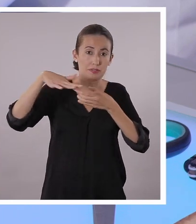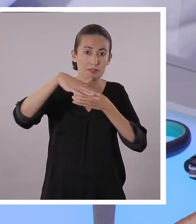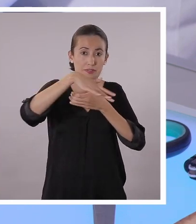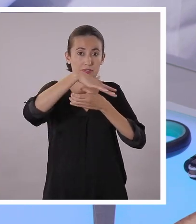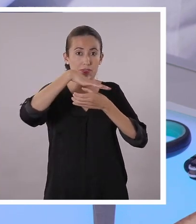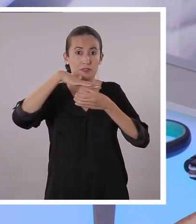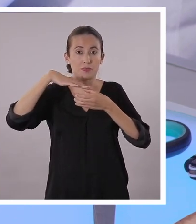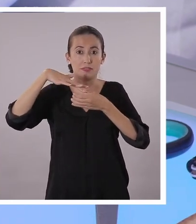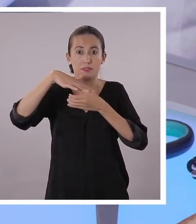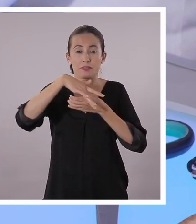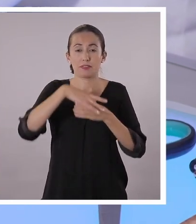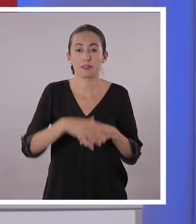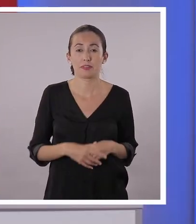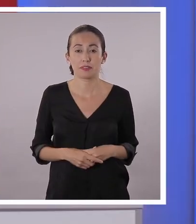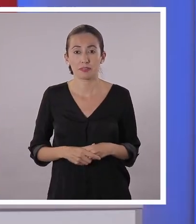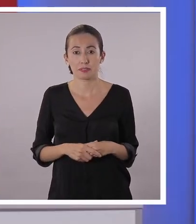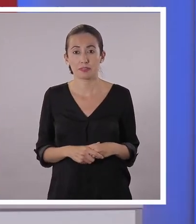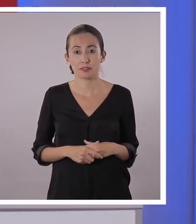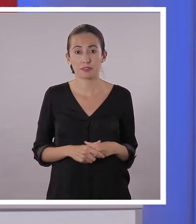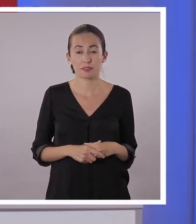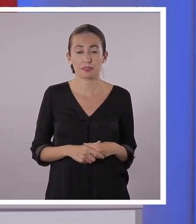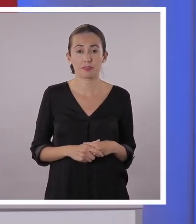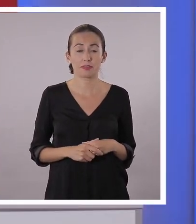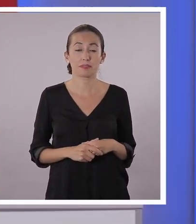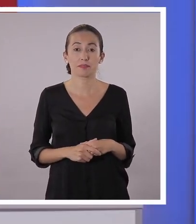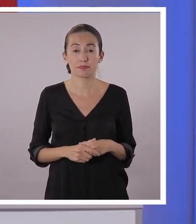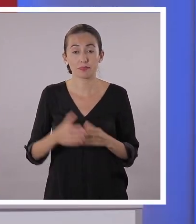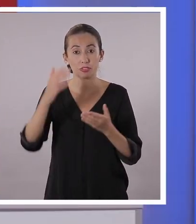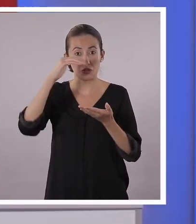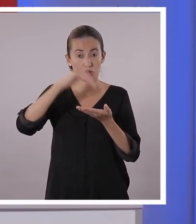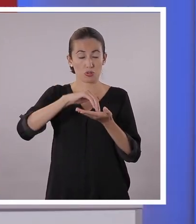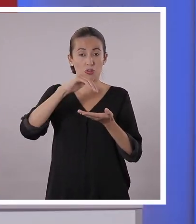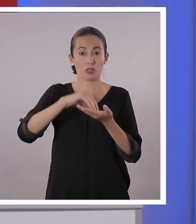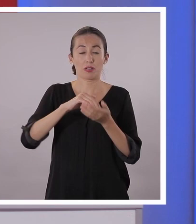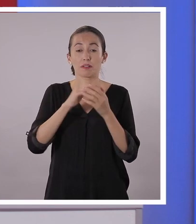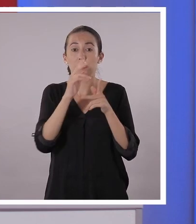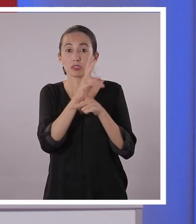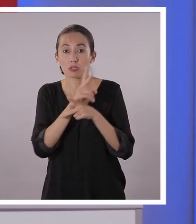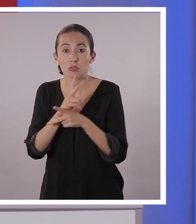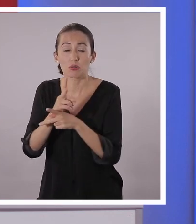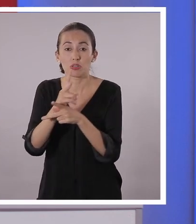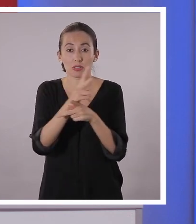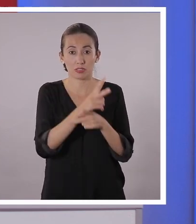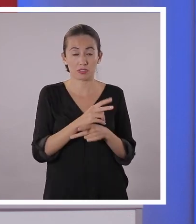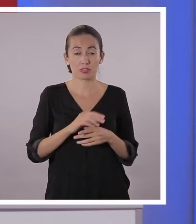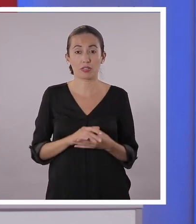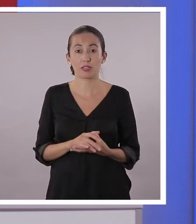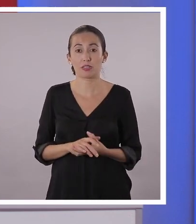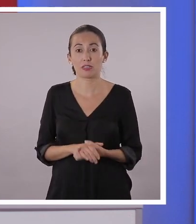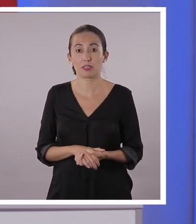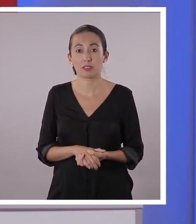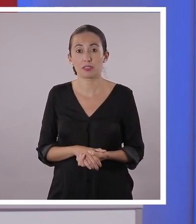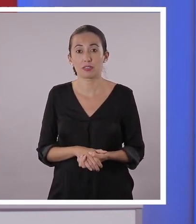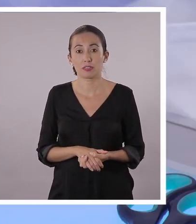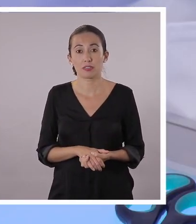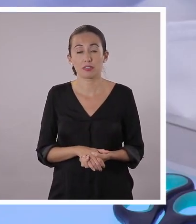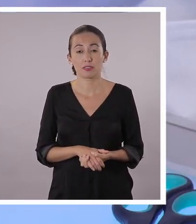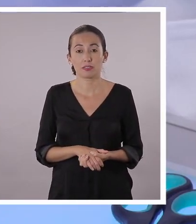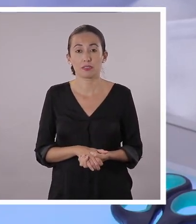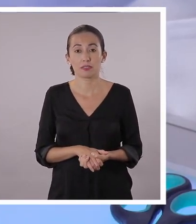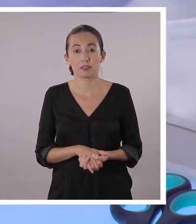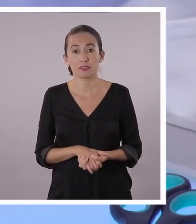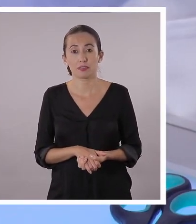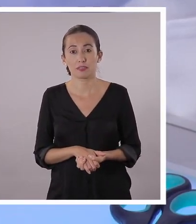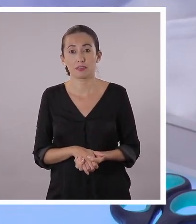doblar por esta línea de aquí. Así es. Entonces, otra vez con la ayuda de la vela, con mucho cuidado, doblamos la tarjeta.